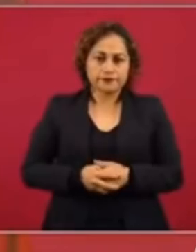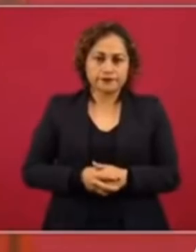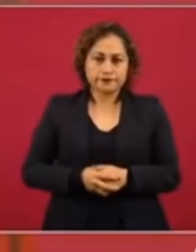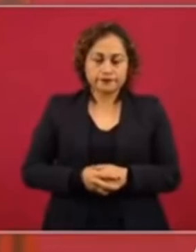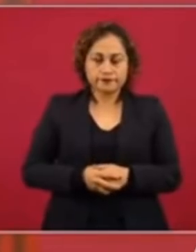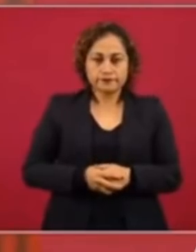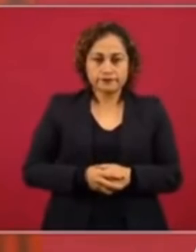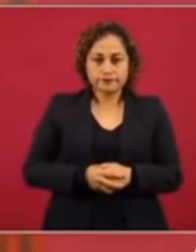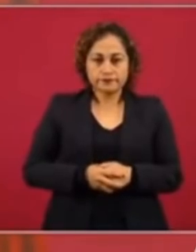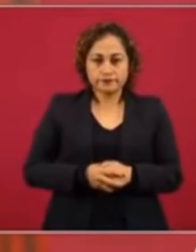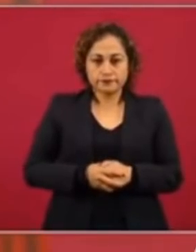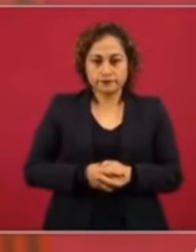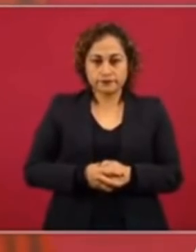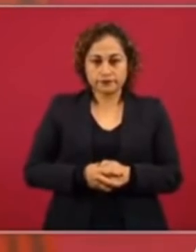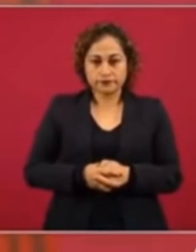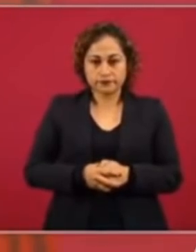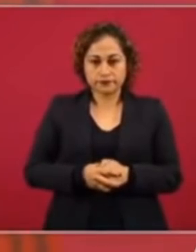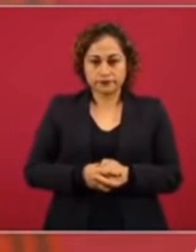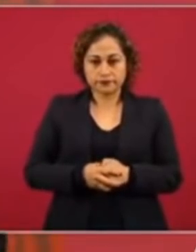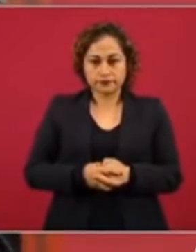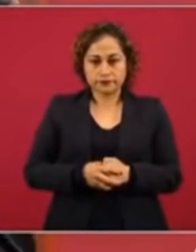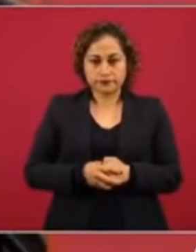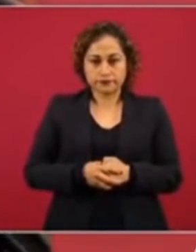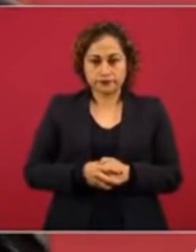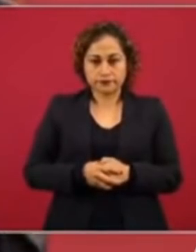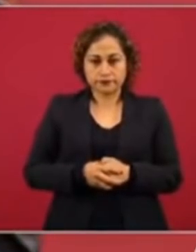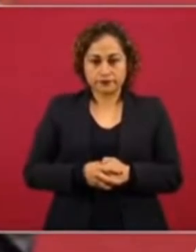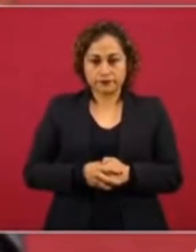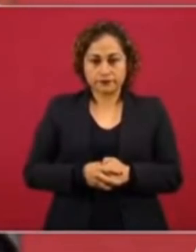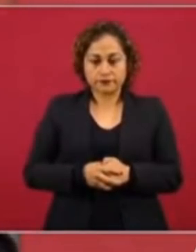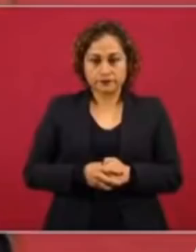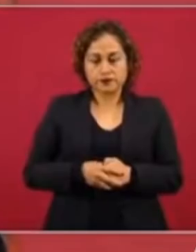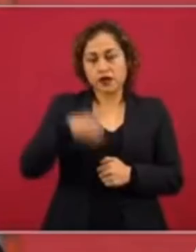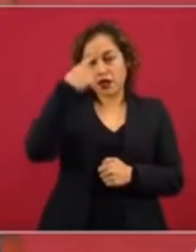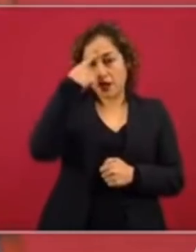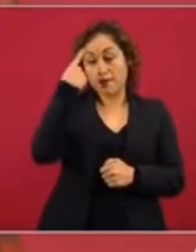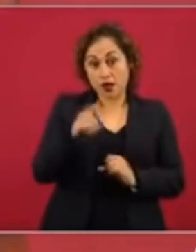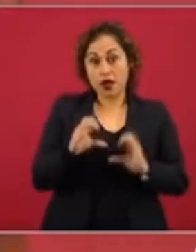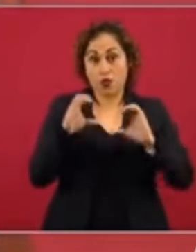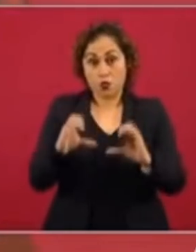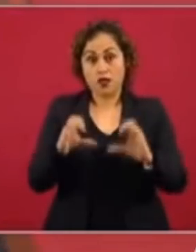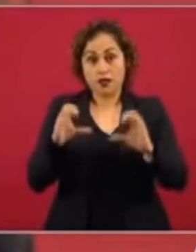siga imperando el cuánto tienes, cuánto vales.